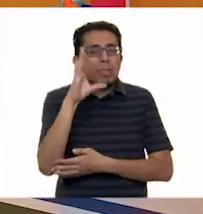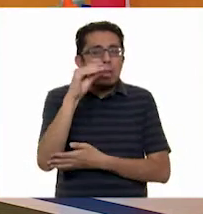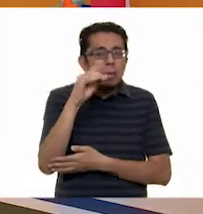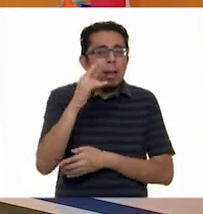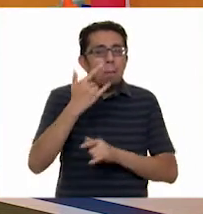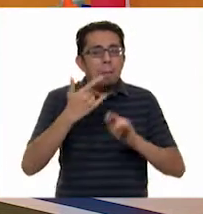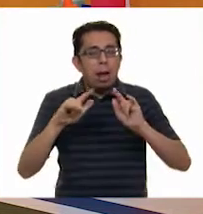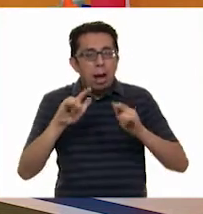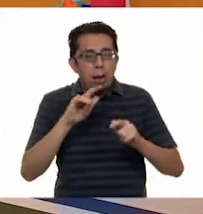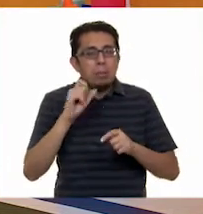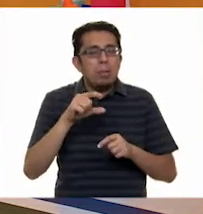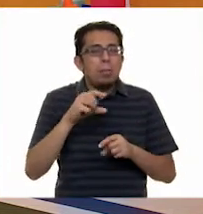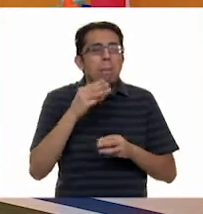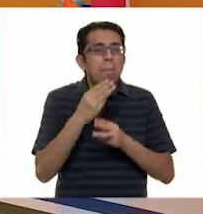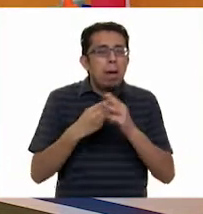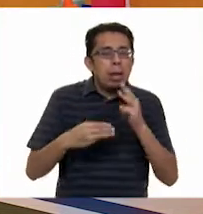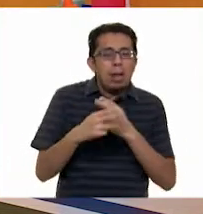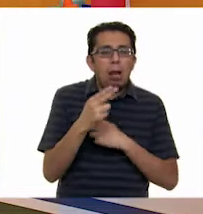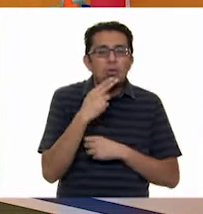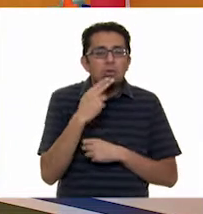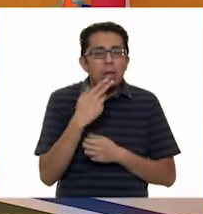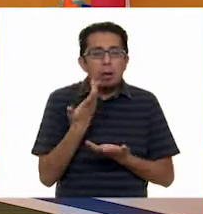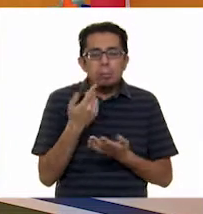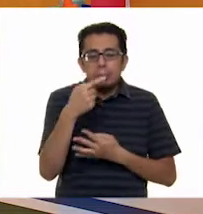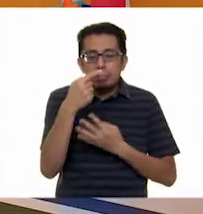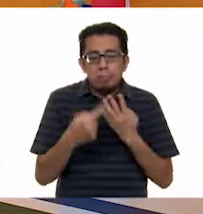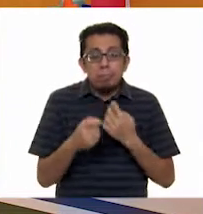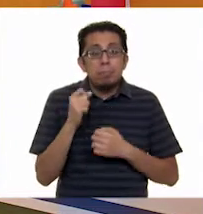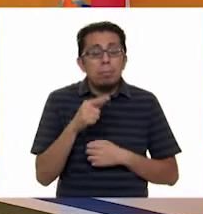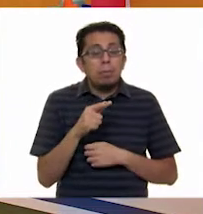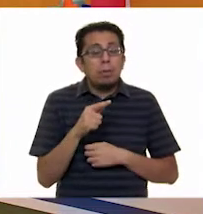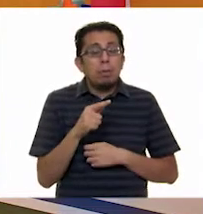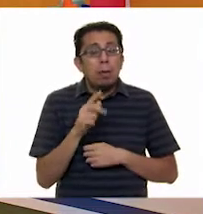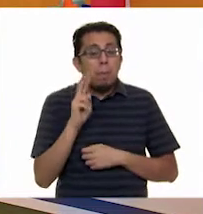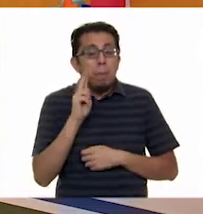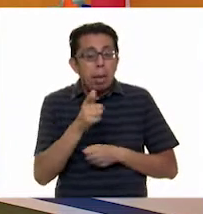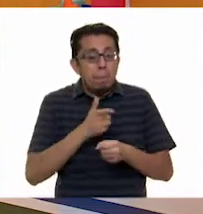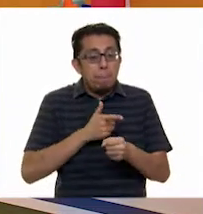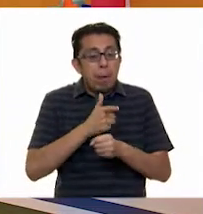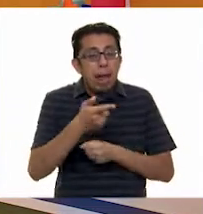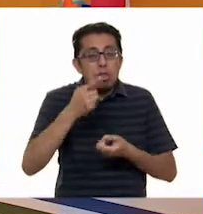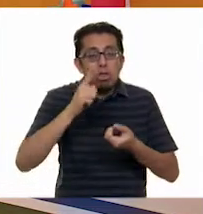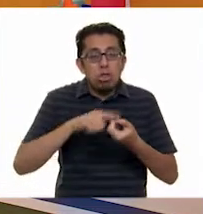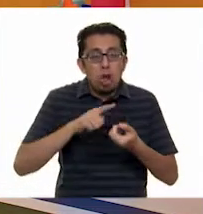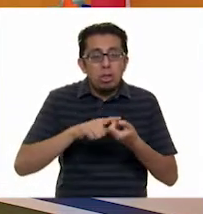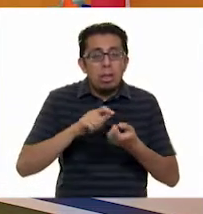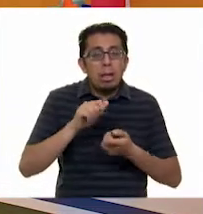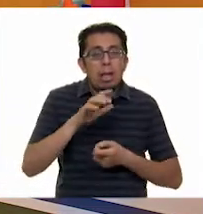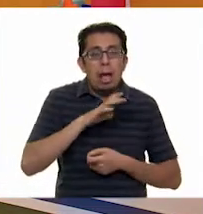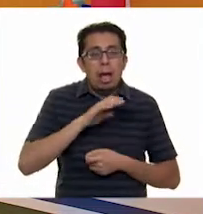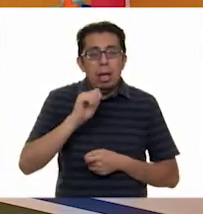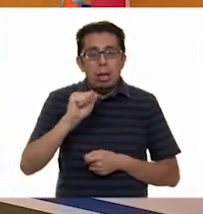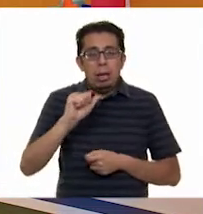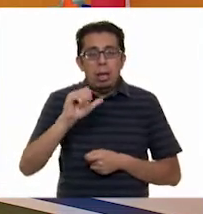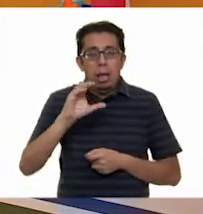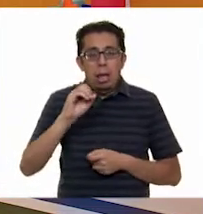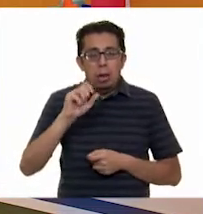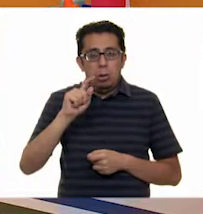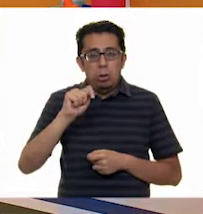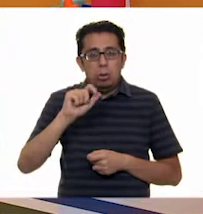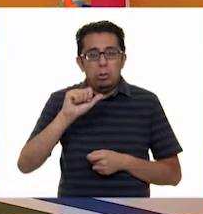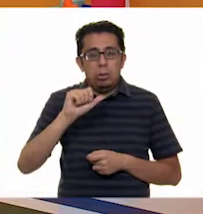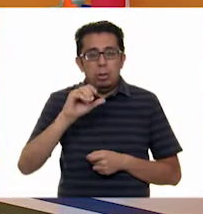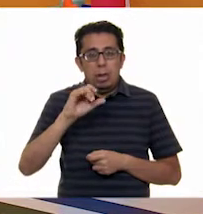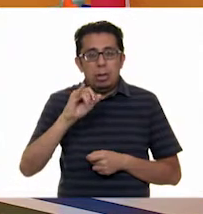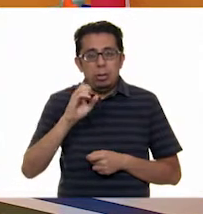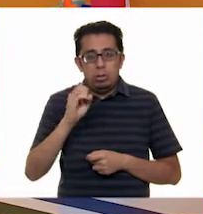que vas a ocupar, revisar qué partes son las acotaciones. Es más, en tu libro lo puedes marcar. Recuerda que las